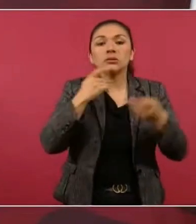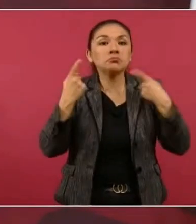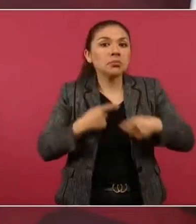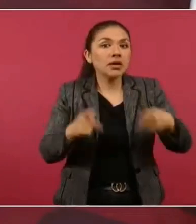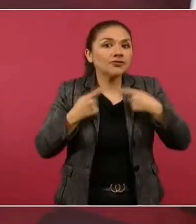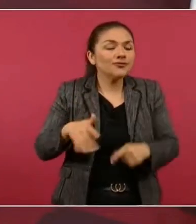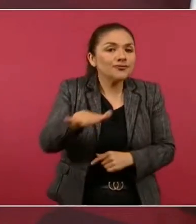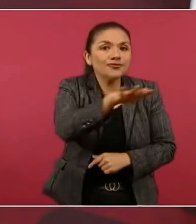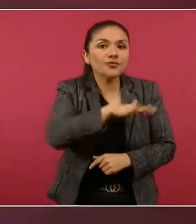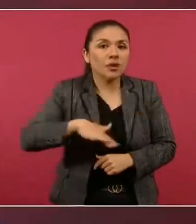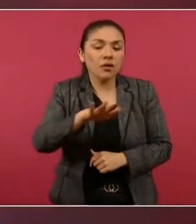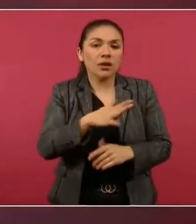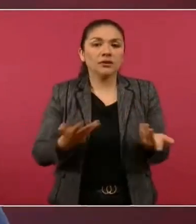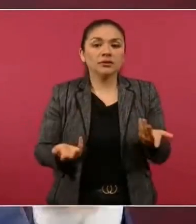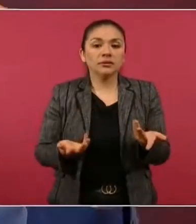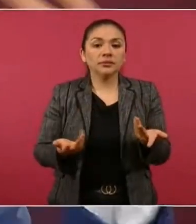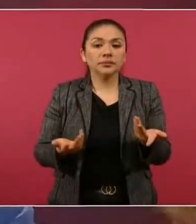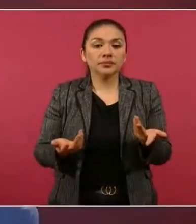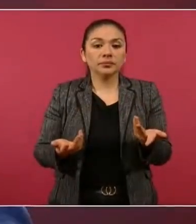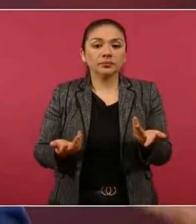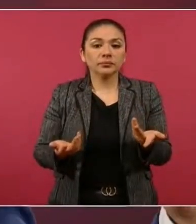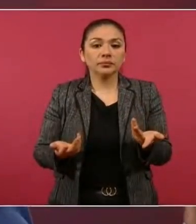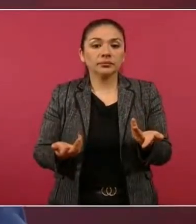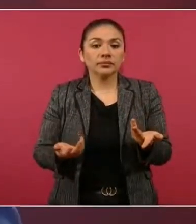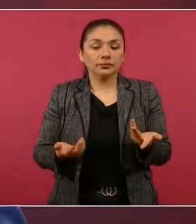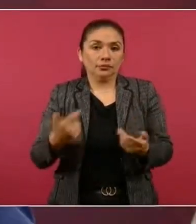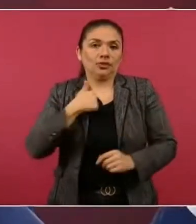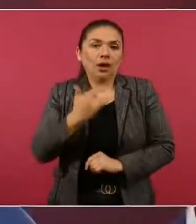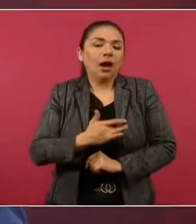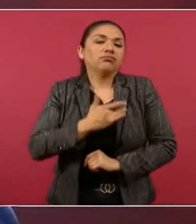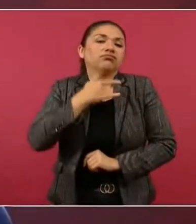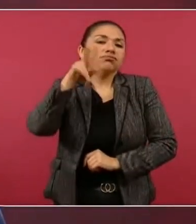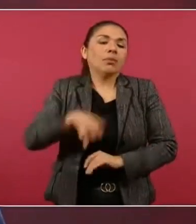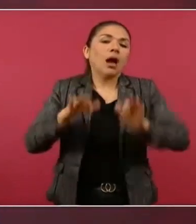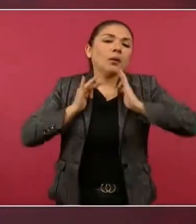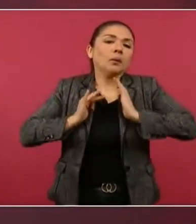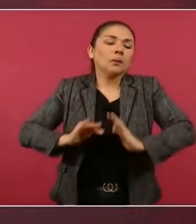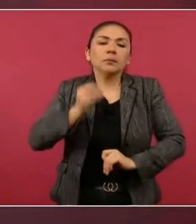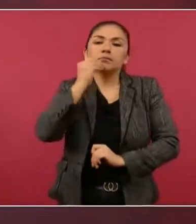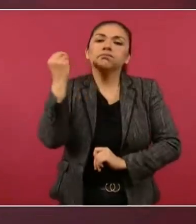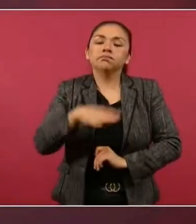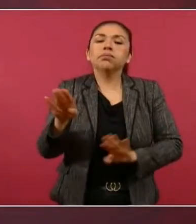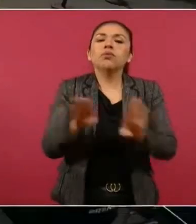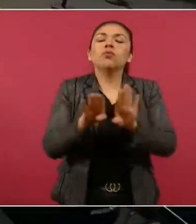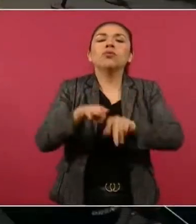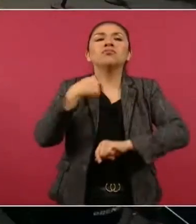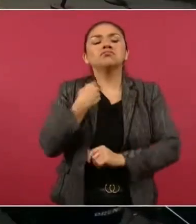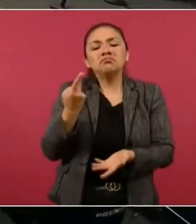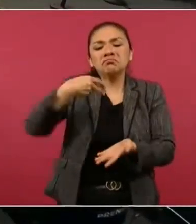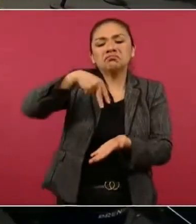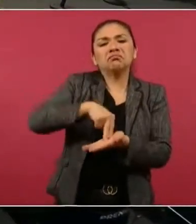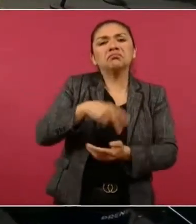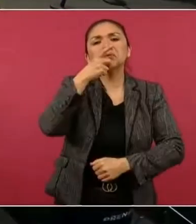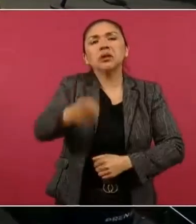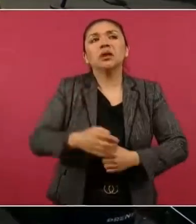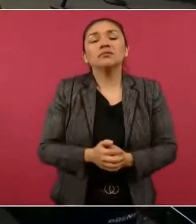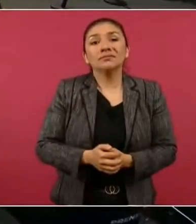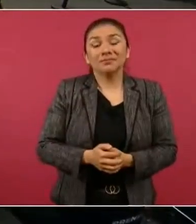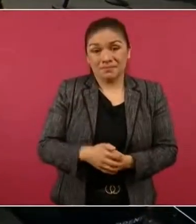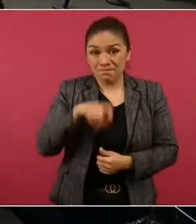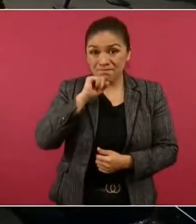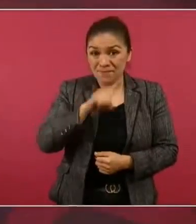Y me llena de satisfacción poder decir que del